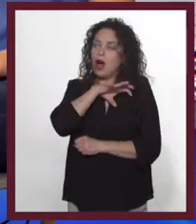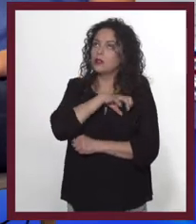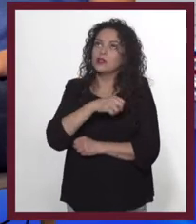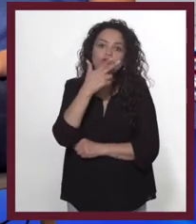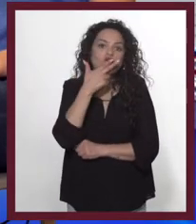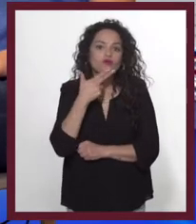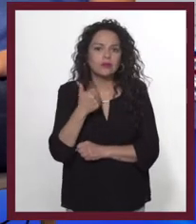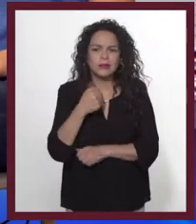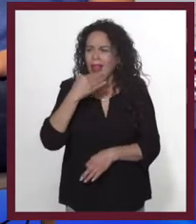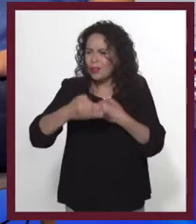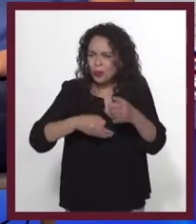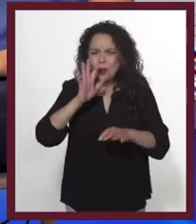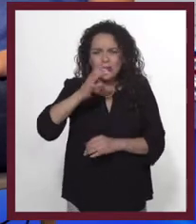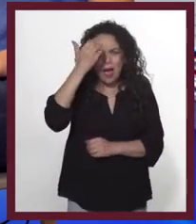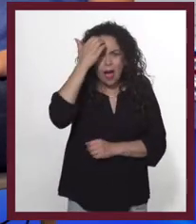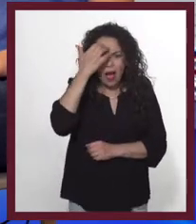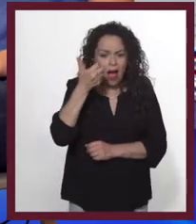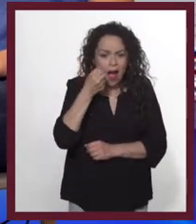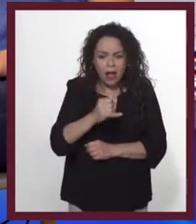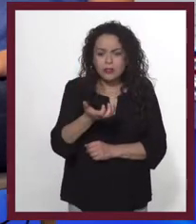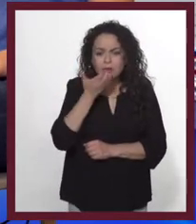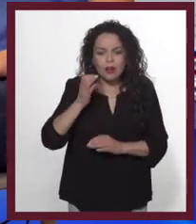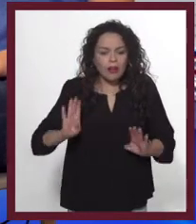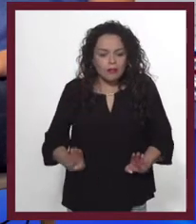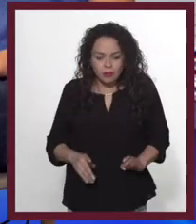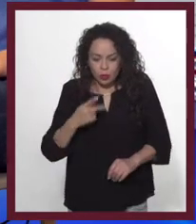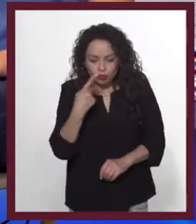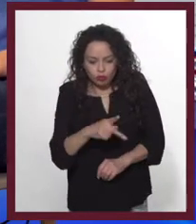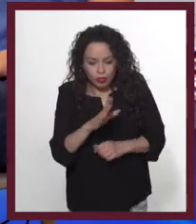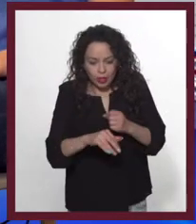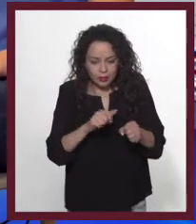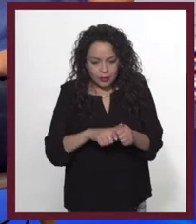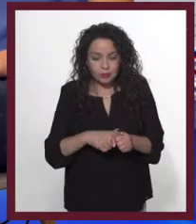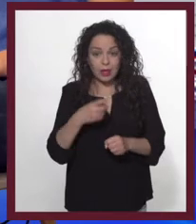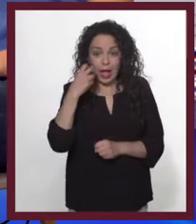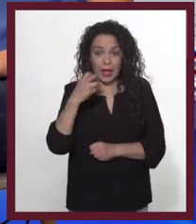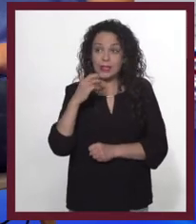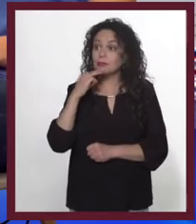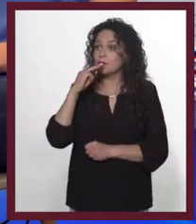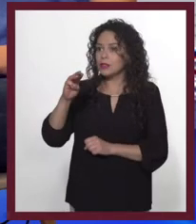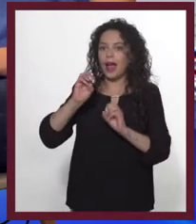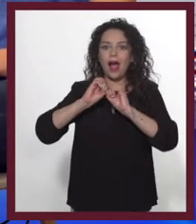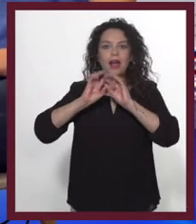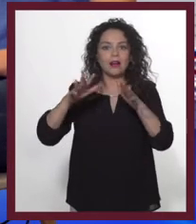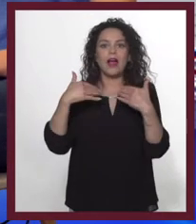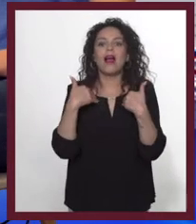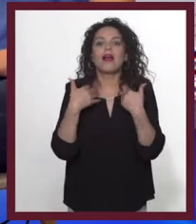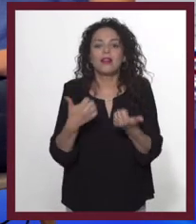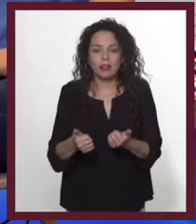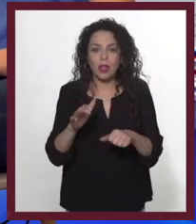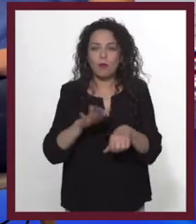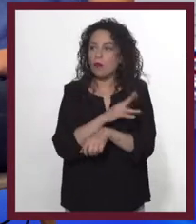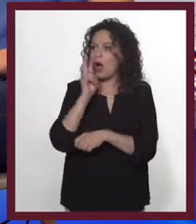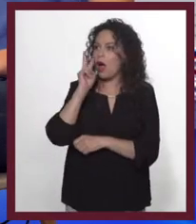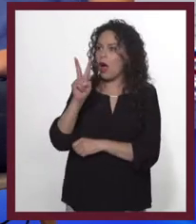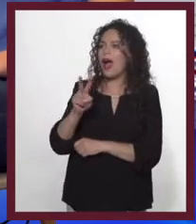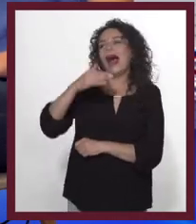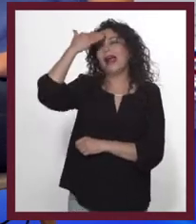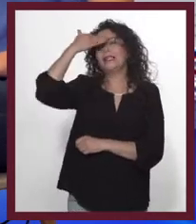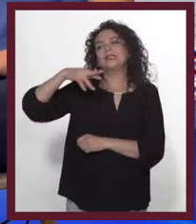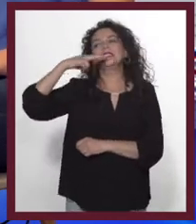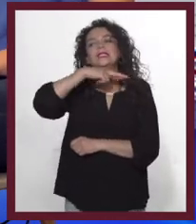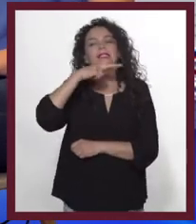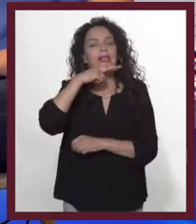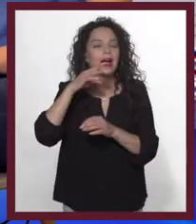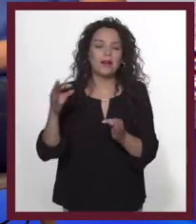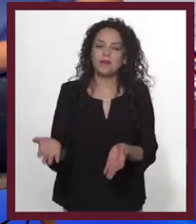Es algo que todos conocemos. Es parte de nuestra cotidianidad. El mensaje es claro y directo porque lo reconocemos